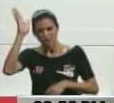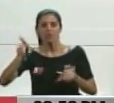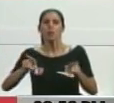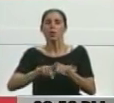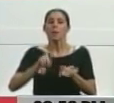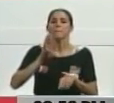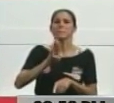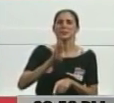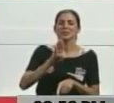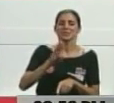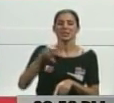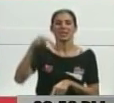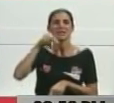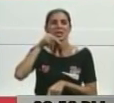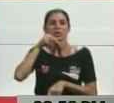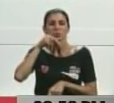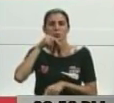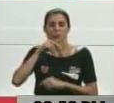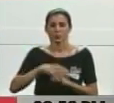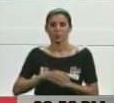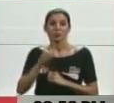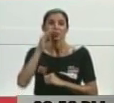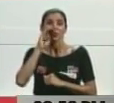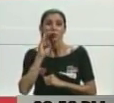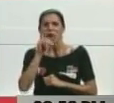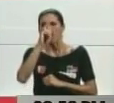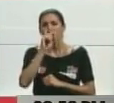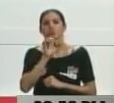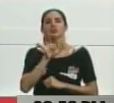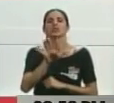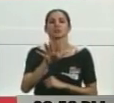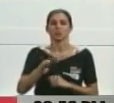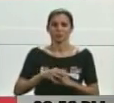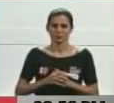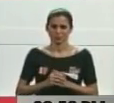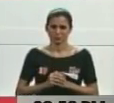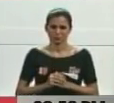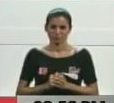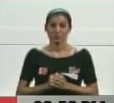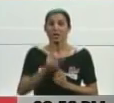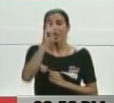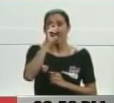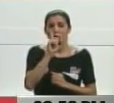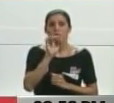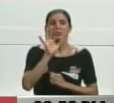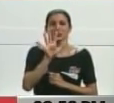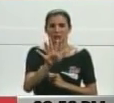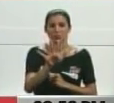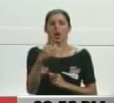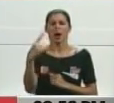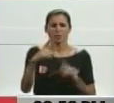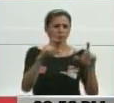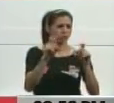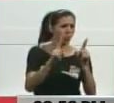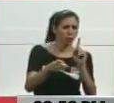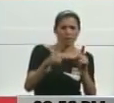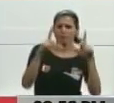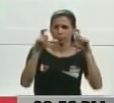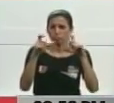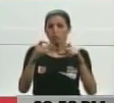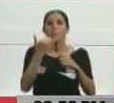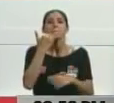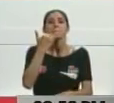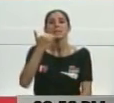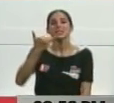Fabricio, tiene cinco añitos, cinco. Ahorita hay una foto de él, que me llamó.